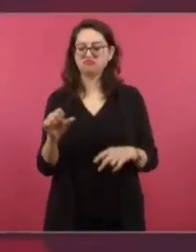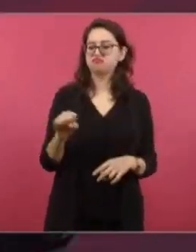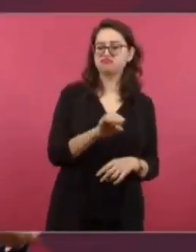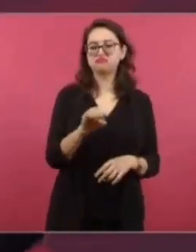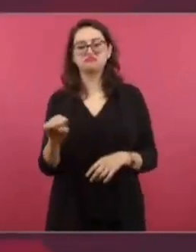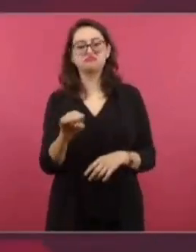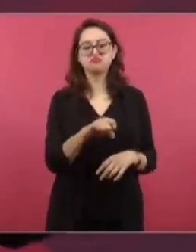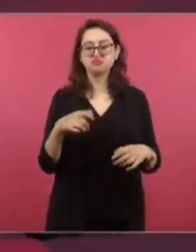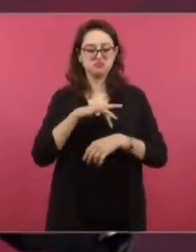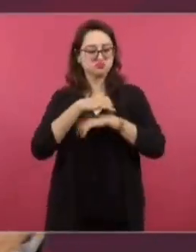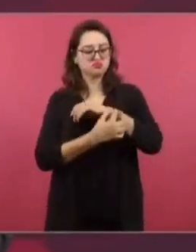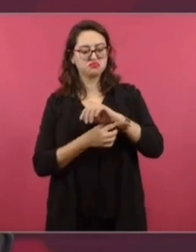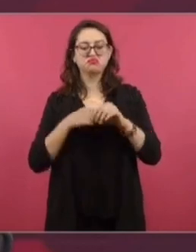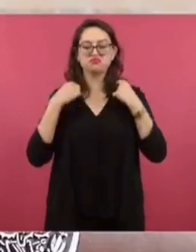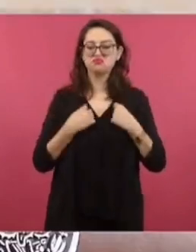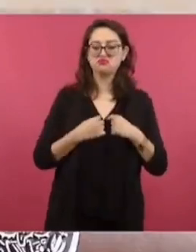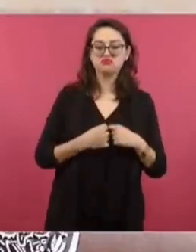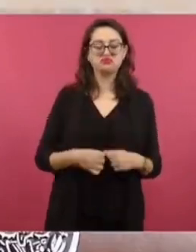último modelo y alhajas.